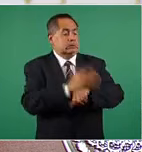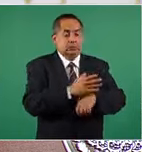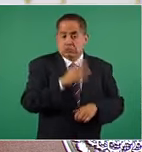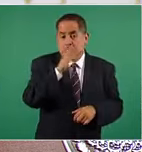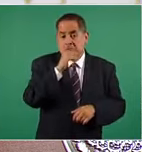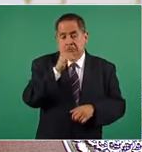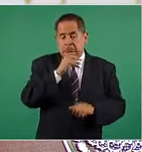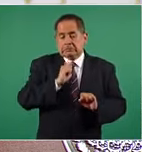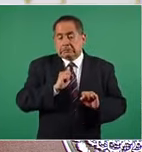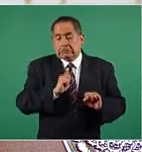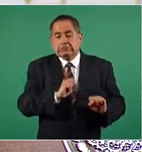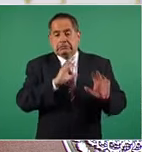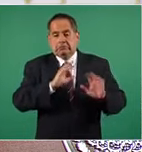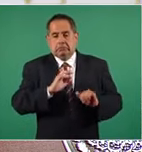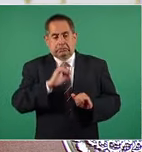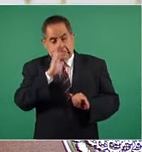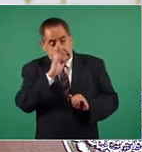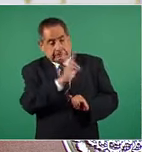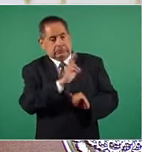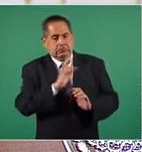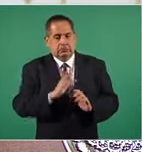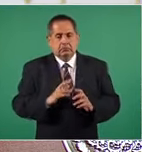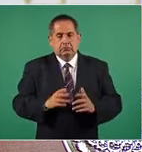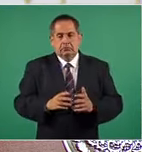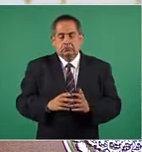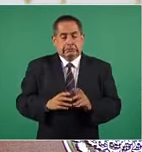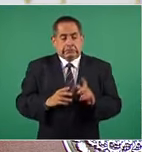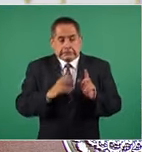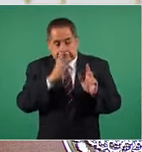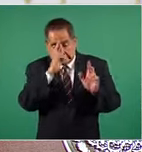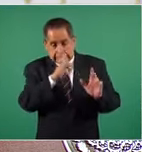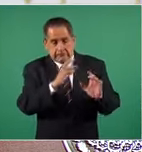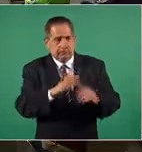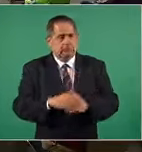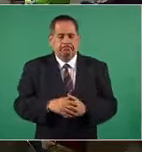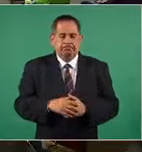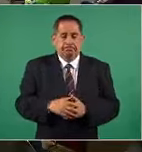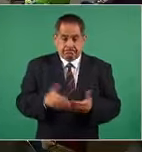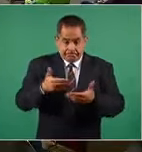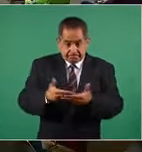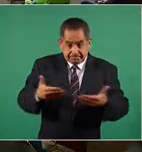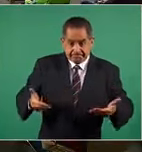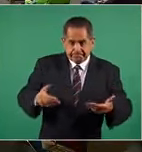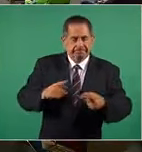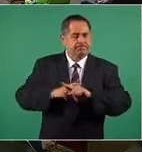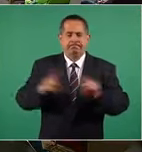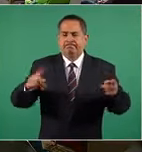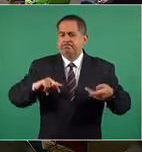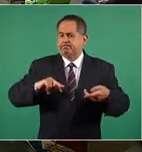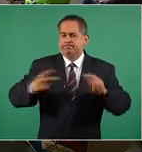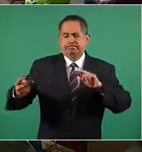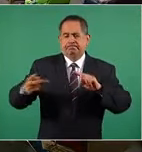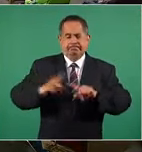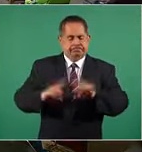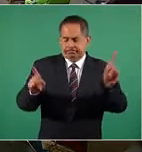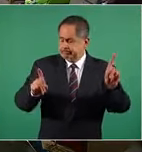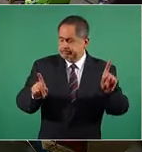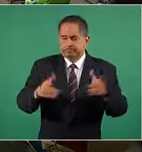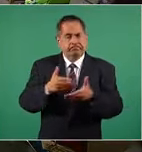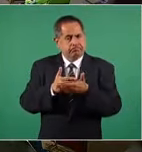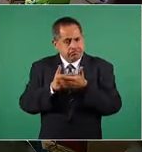ni con el pétalo de una rosa. Ahora es distinto, estamos viviendo, la verdad,